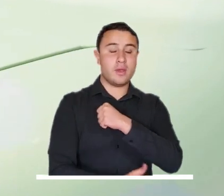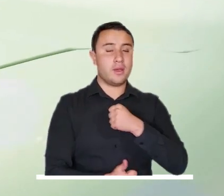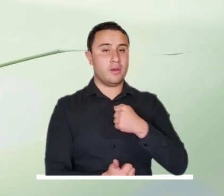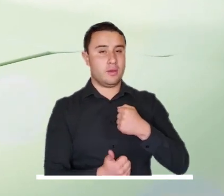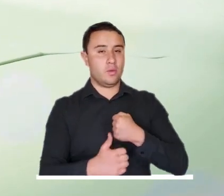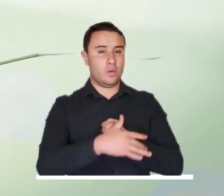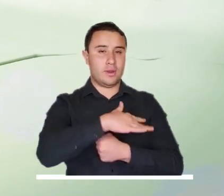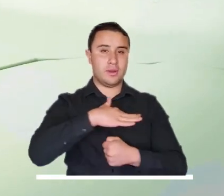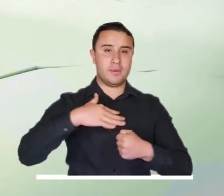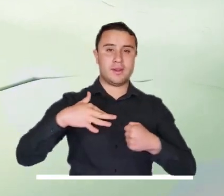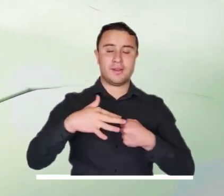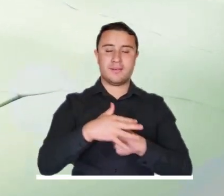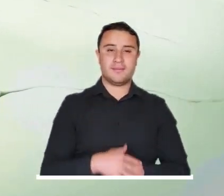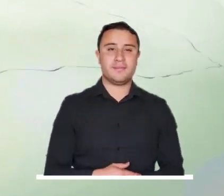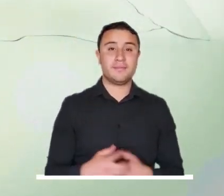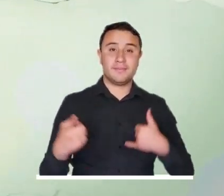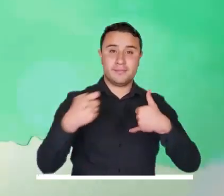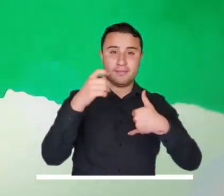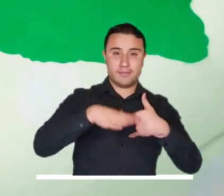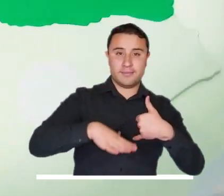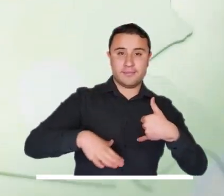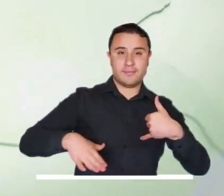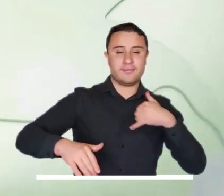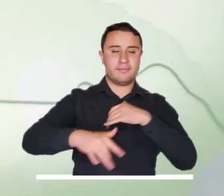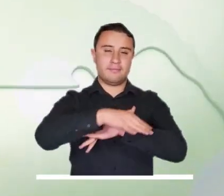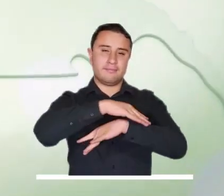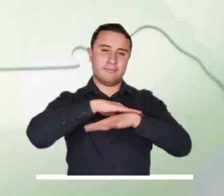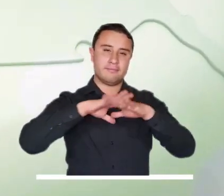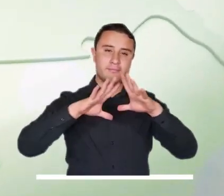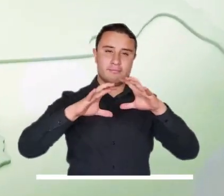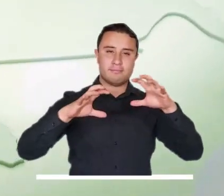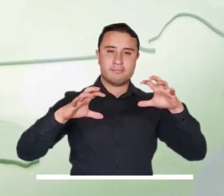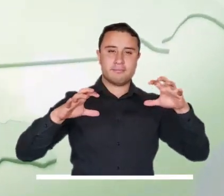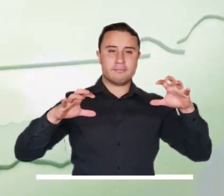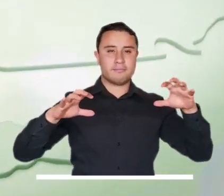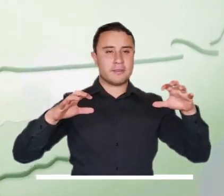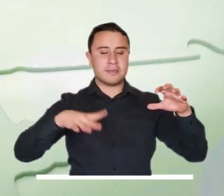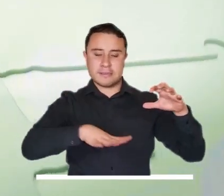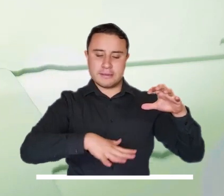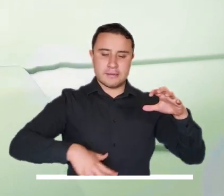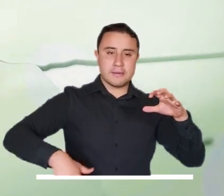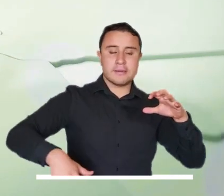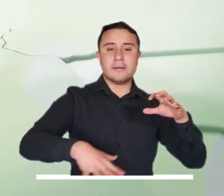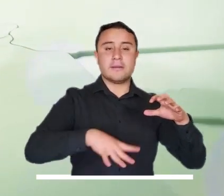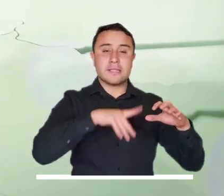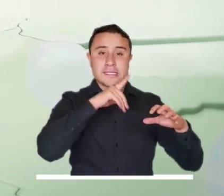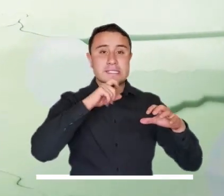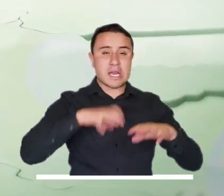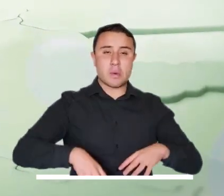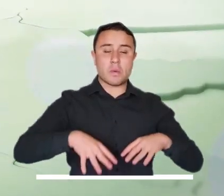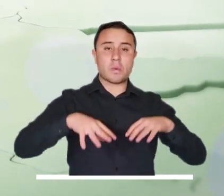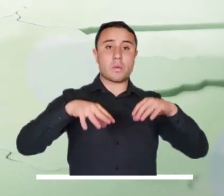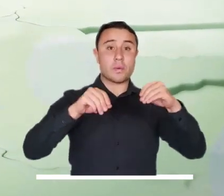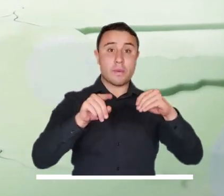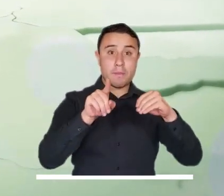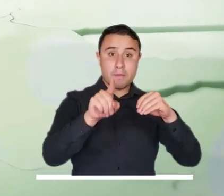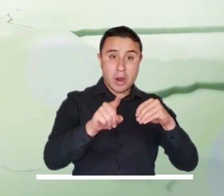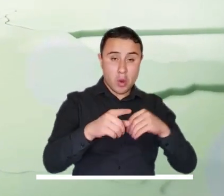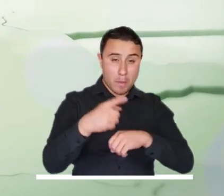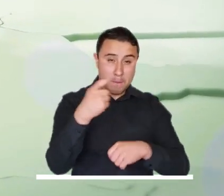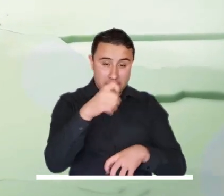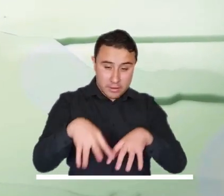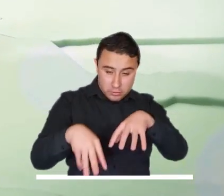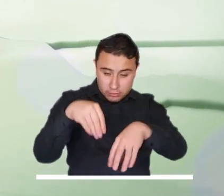Norte de Santander, Boyacá y Cundinamarca. En los Llanos Orientales, cielo ligero y parcialmente cubierto con predominio de tiempo seco,